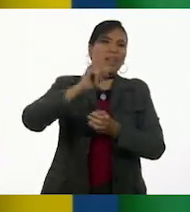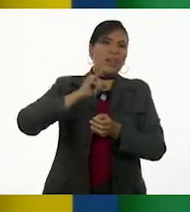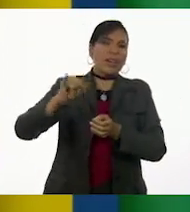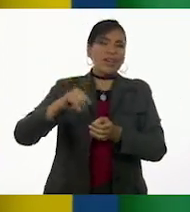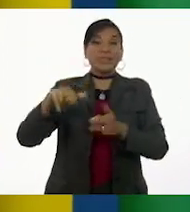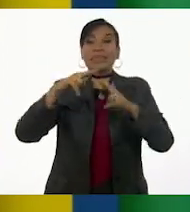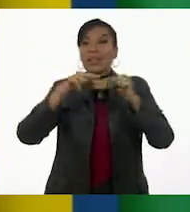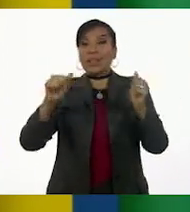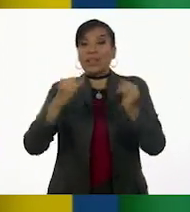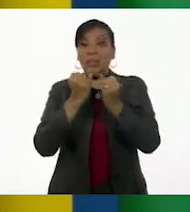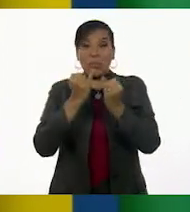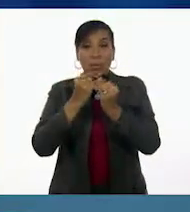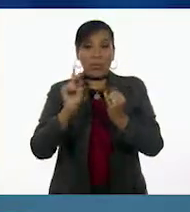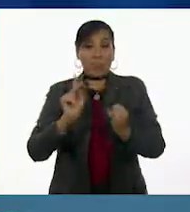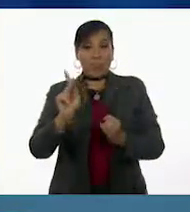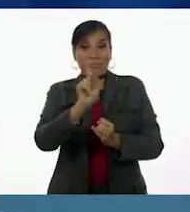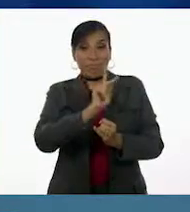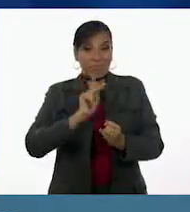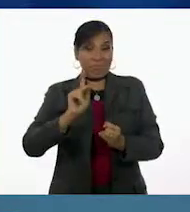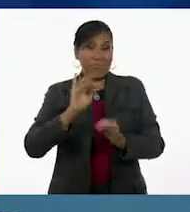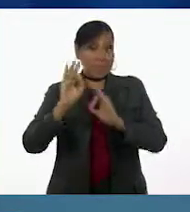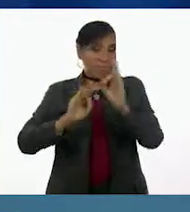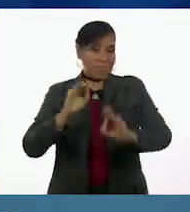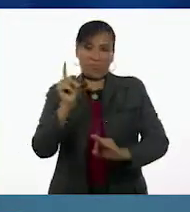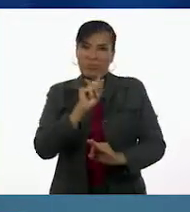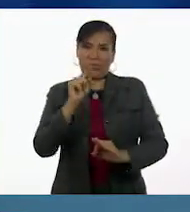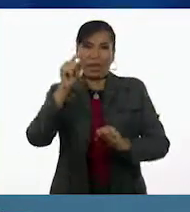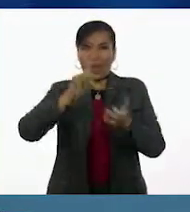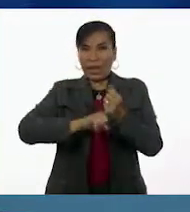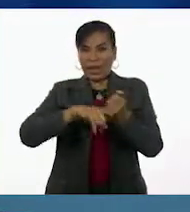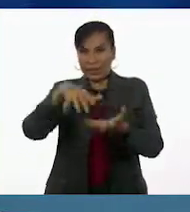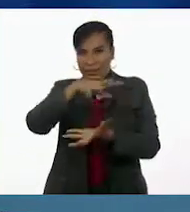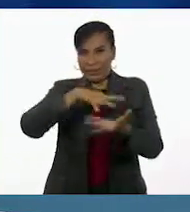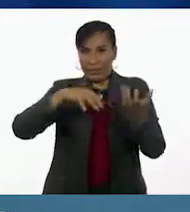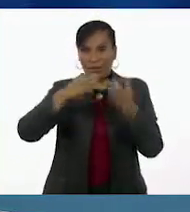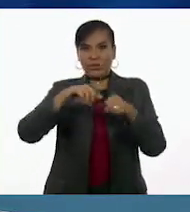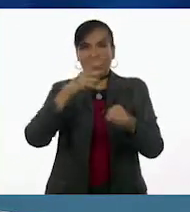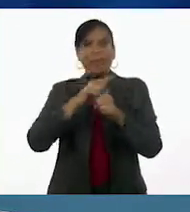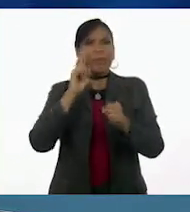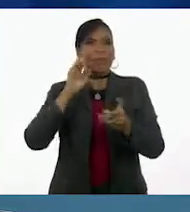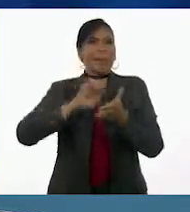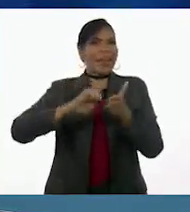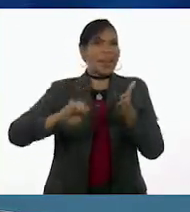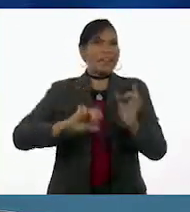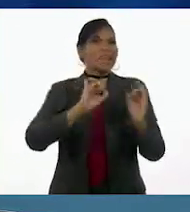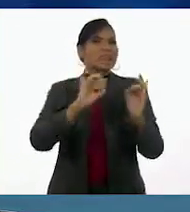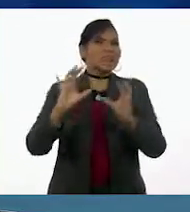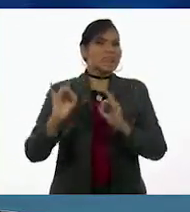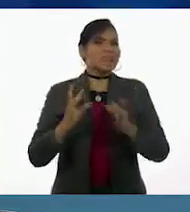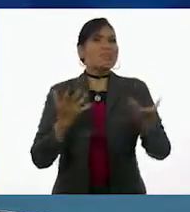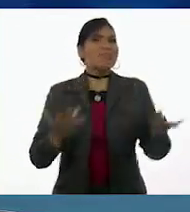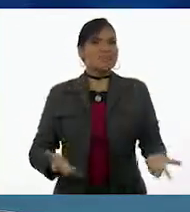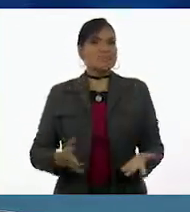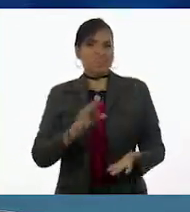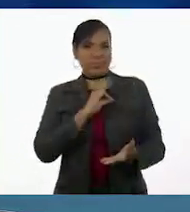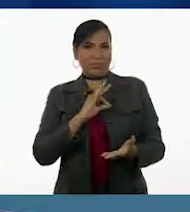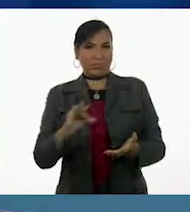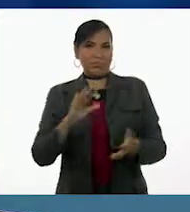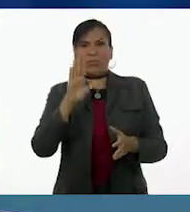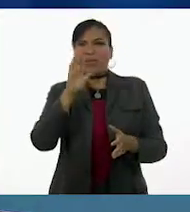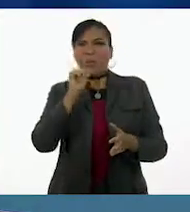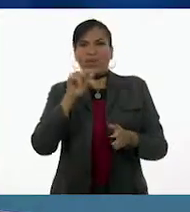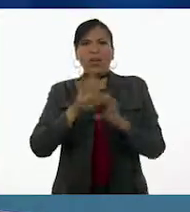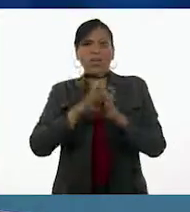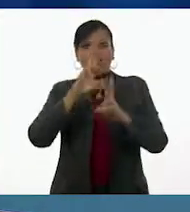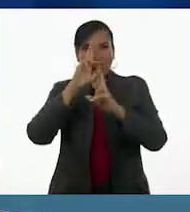Nadie merece un trato así. Dentro de nuestra misma sociedad existen ejemplos de situaciones donde se puede truncar la